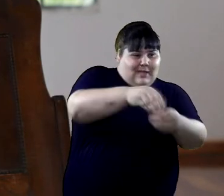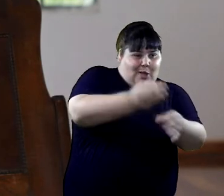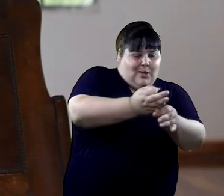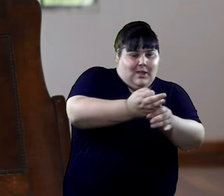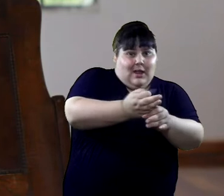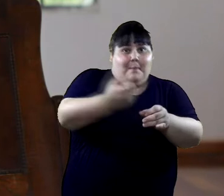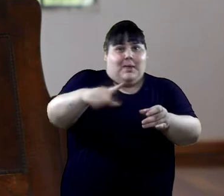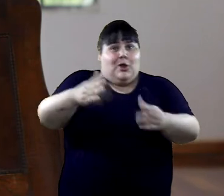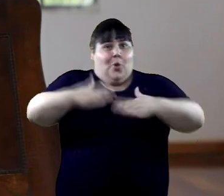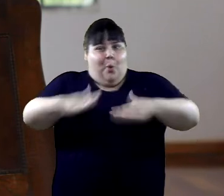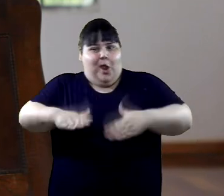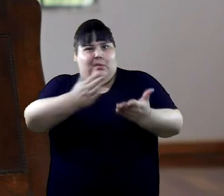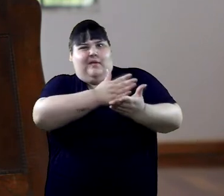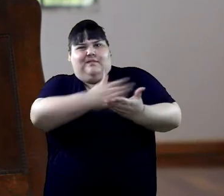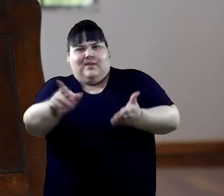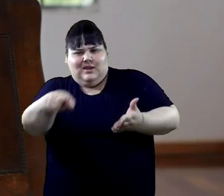espantoso.